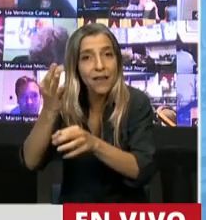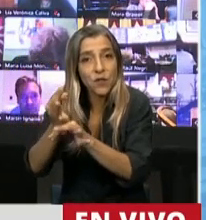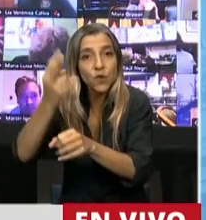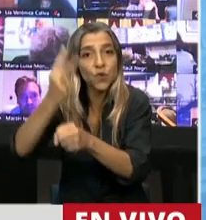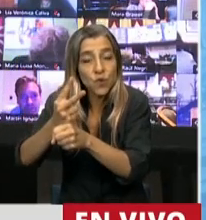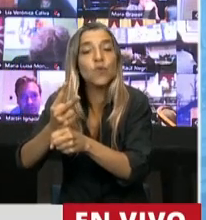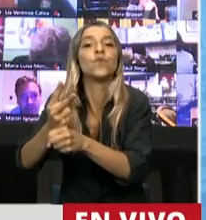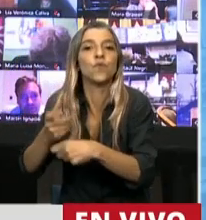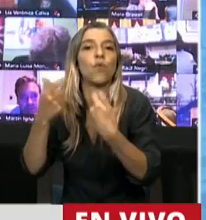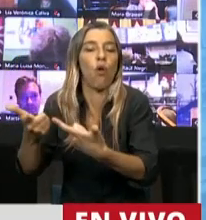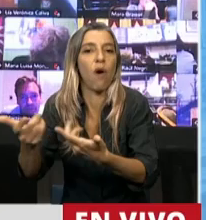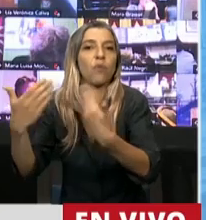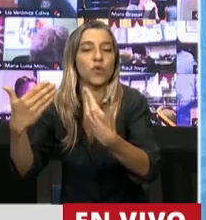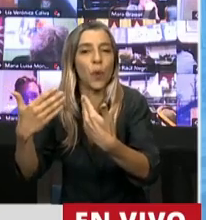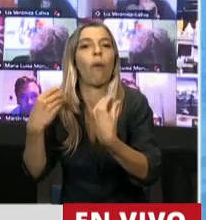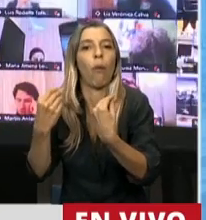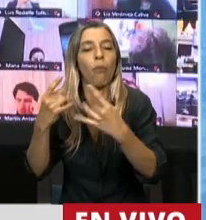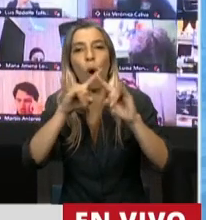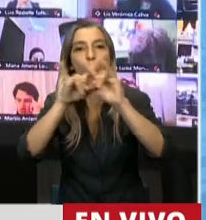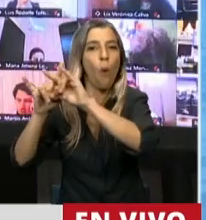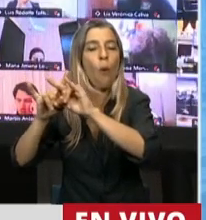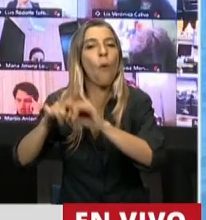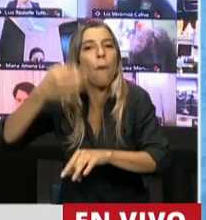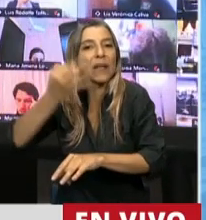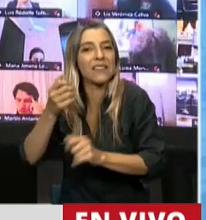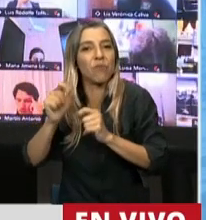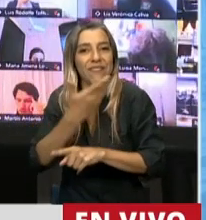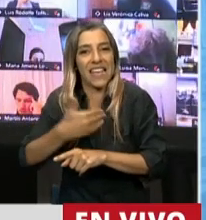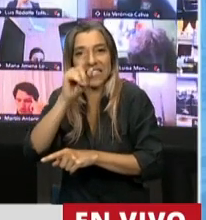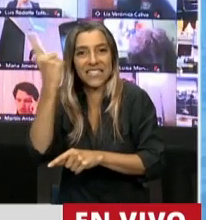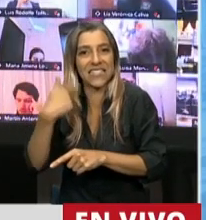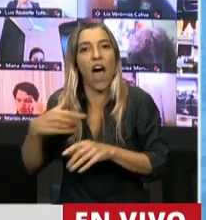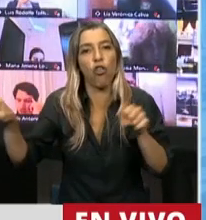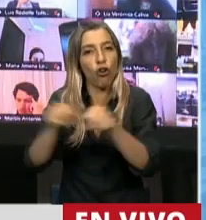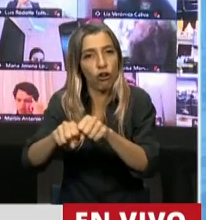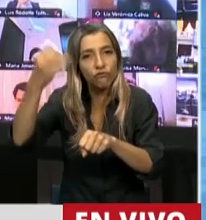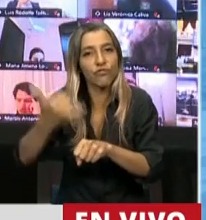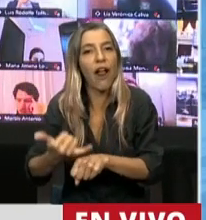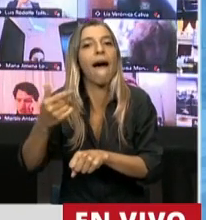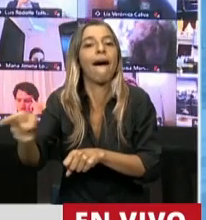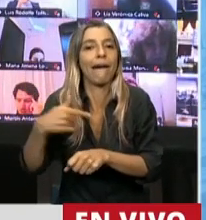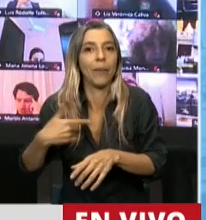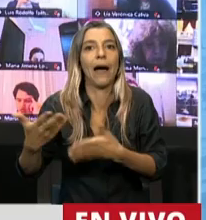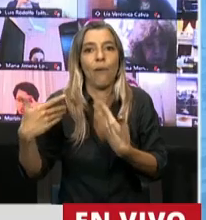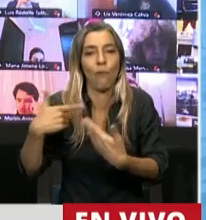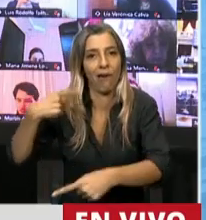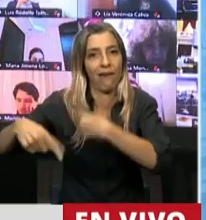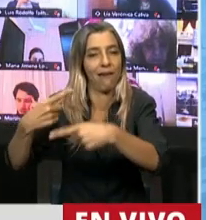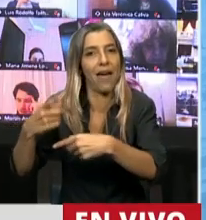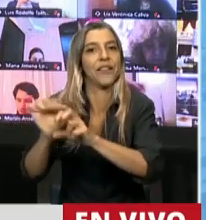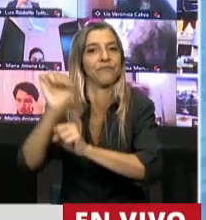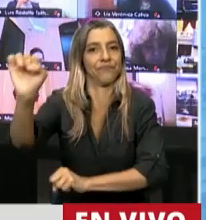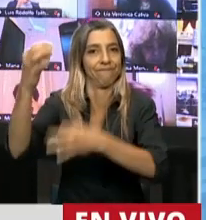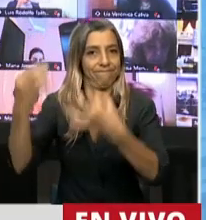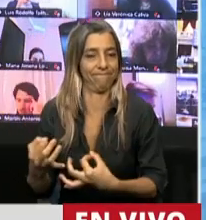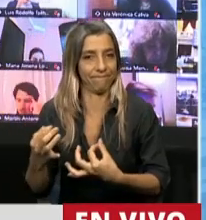que creó el Estado y garantizando la posibilidad de la conectividad y el acceso a los recursos tecnológicos.